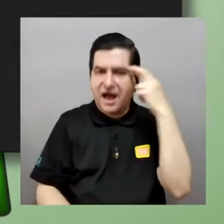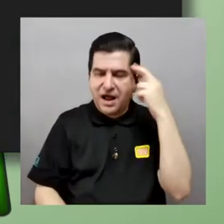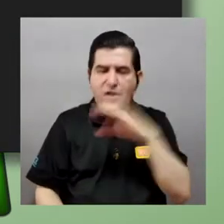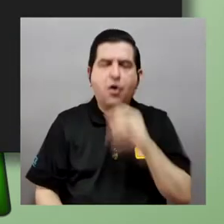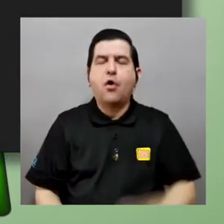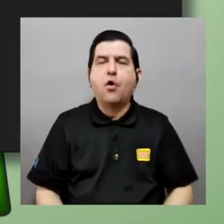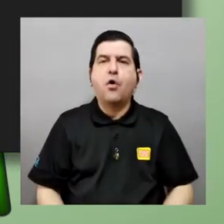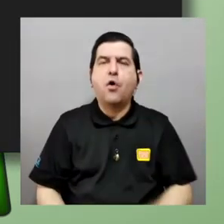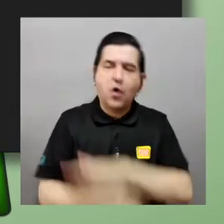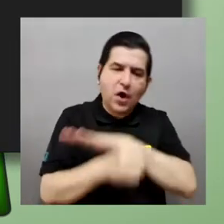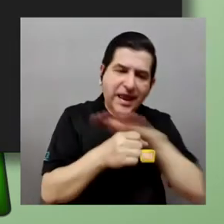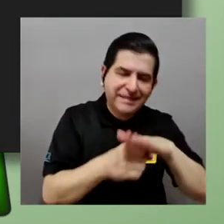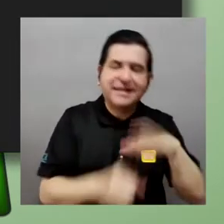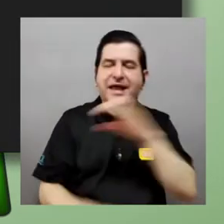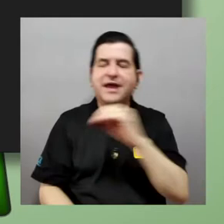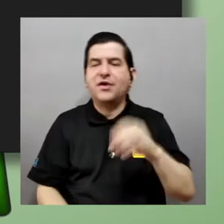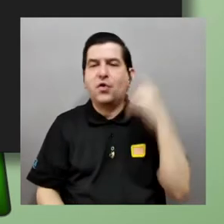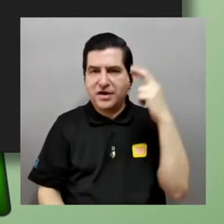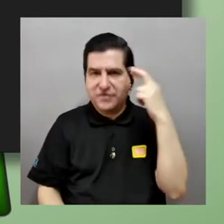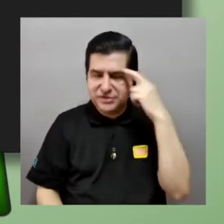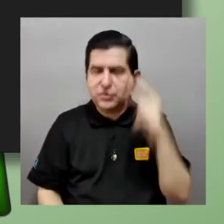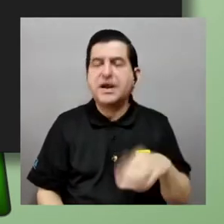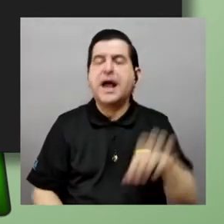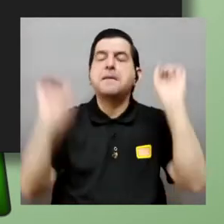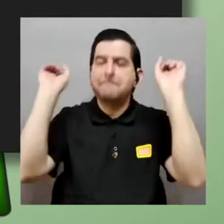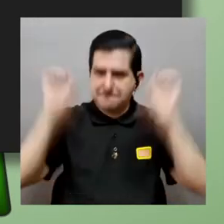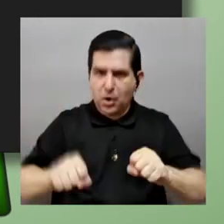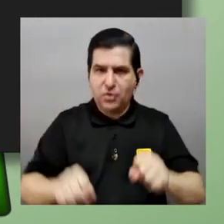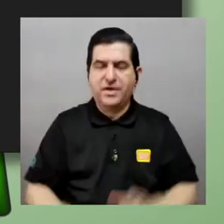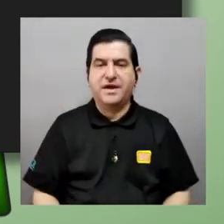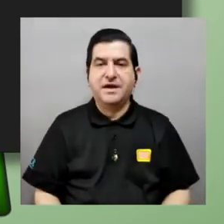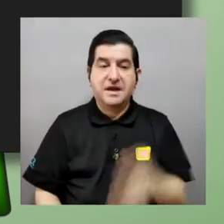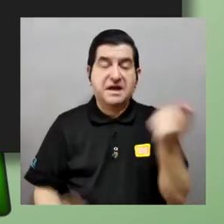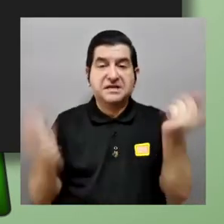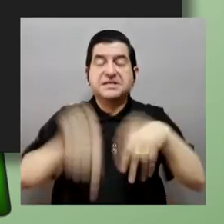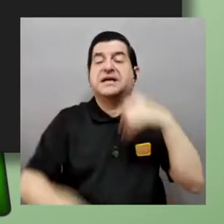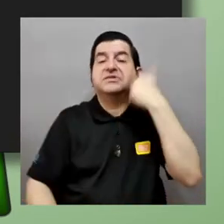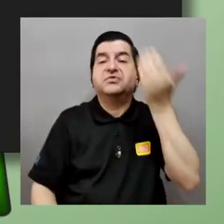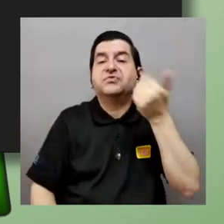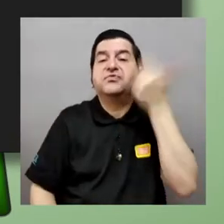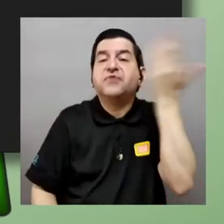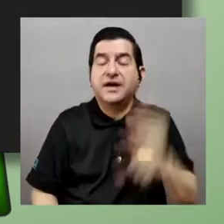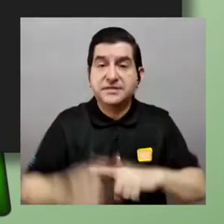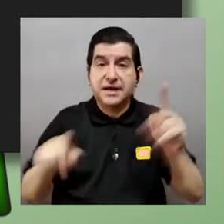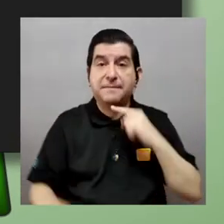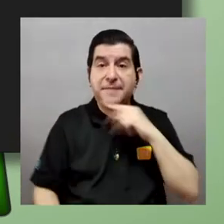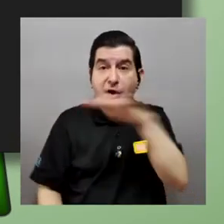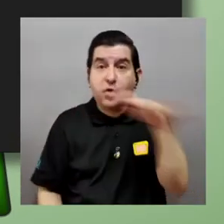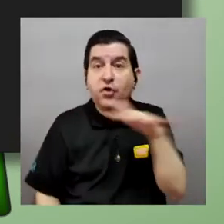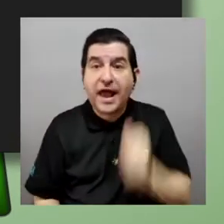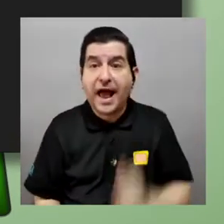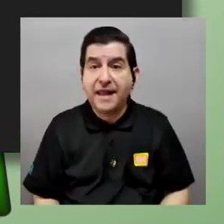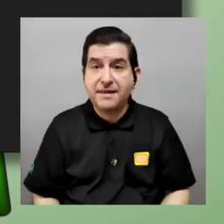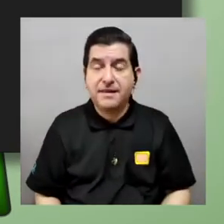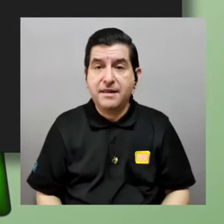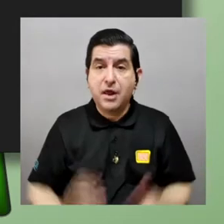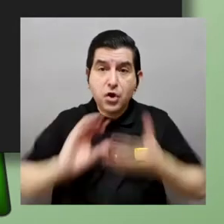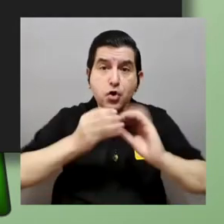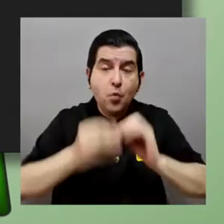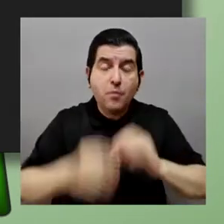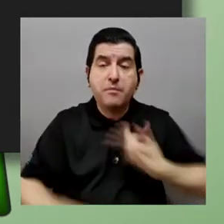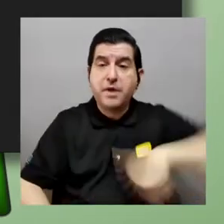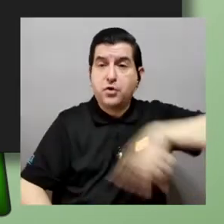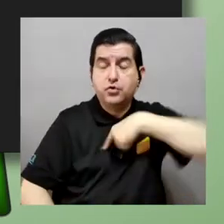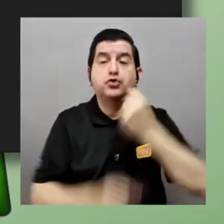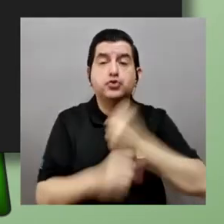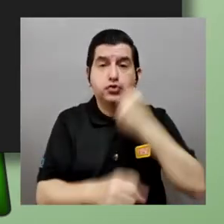racionales sabemos que se puede ok es relativamente fácil hacerlo pero los reales los números reales los que estamos acostumbrados a trabajar donde